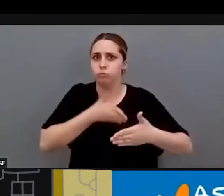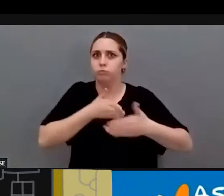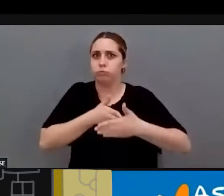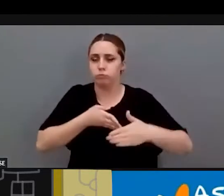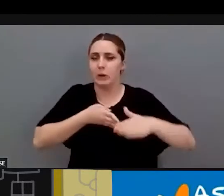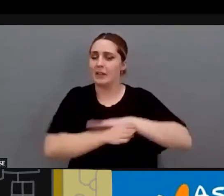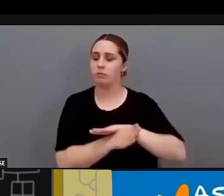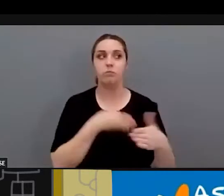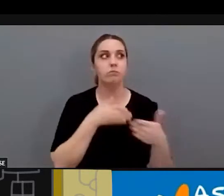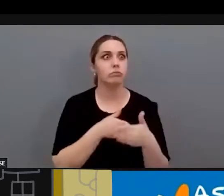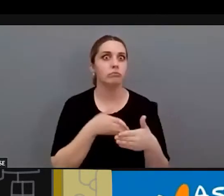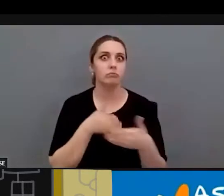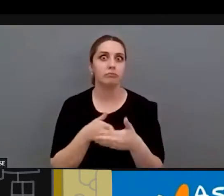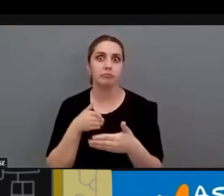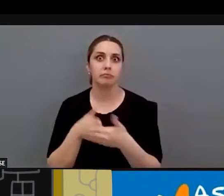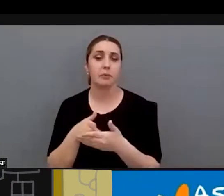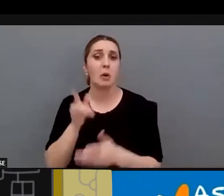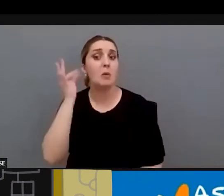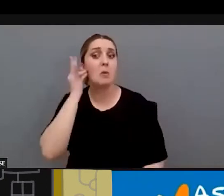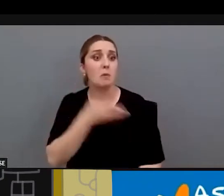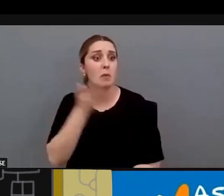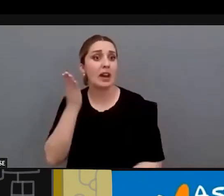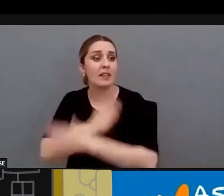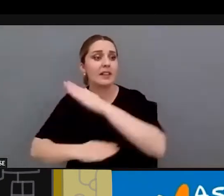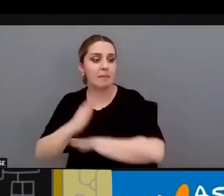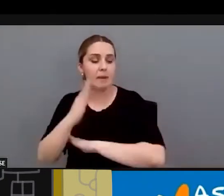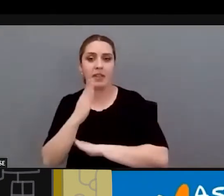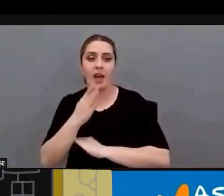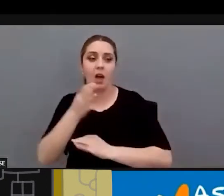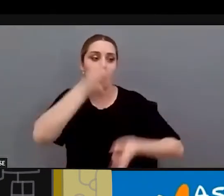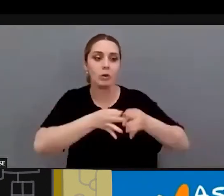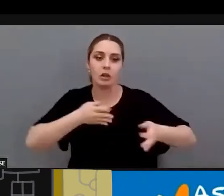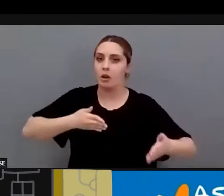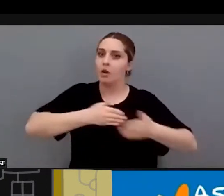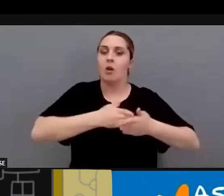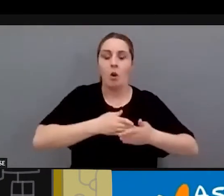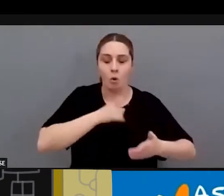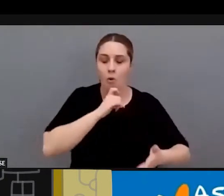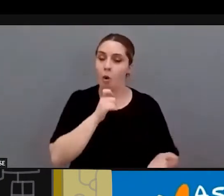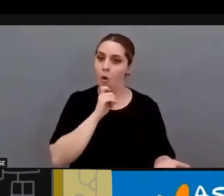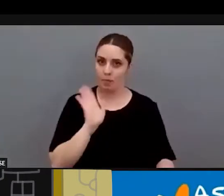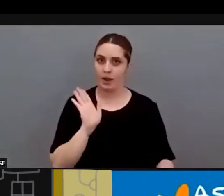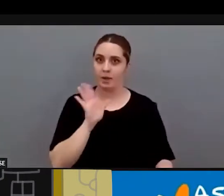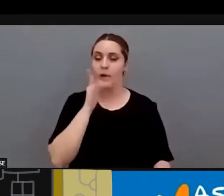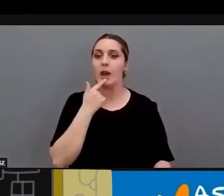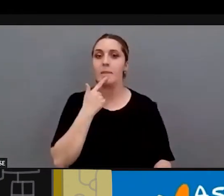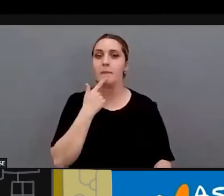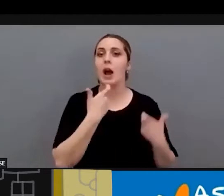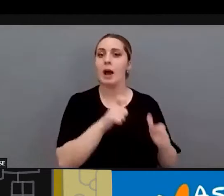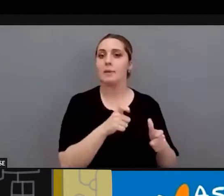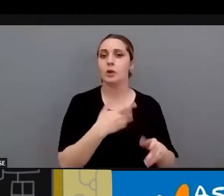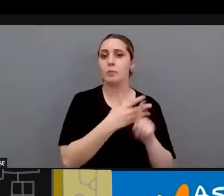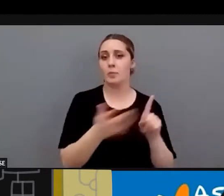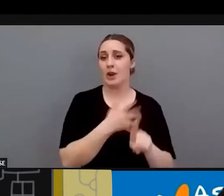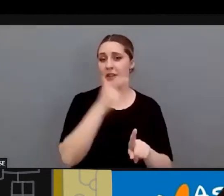la justicia ya que dificultan el acceso de las mujeres con discapacidad a la justicia, ¿no? Pero, por ejemplo, se ha avanzado en el ámbito, por ejemplo, de la violencia de